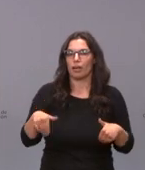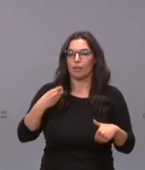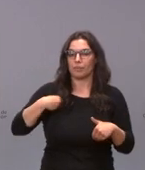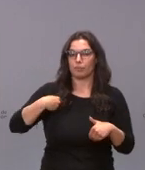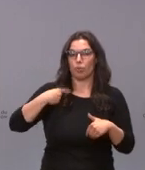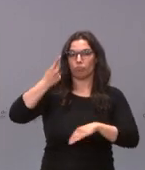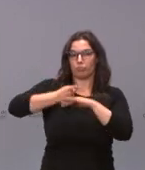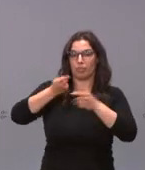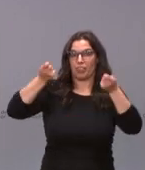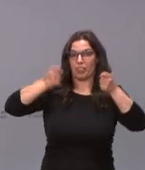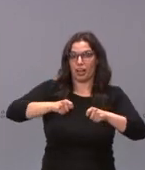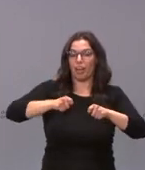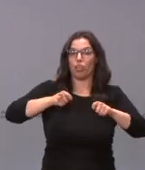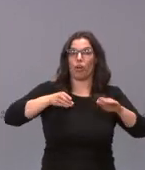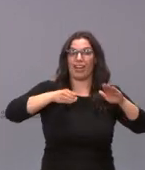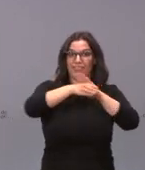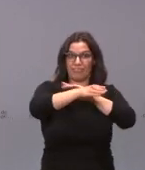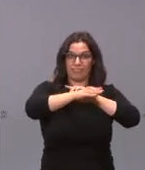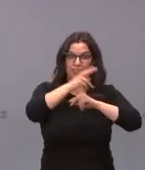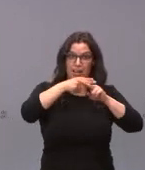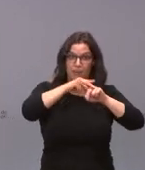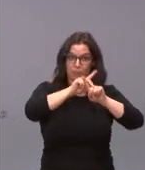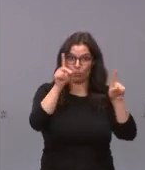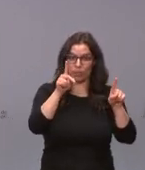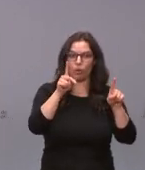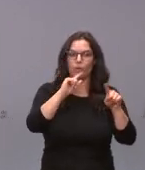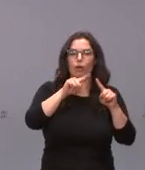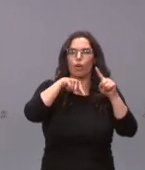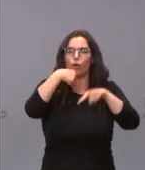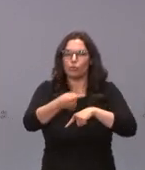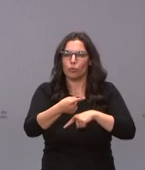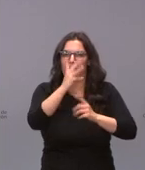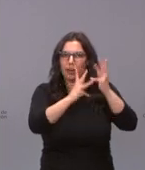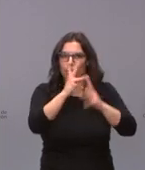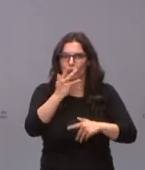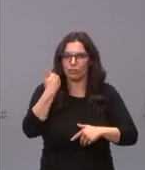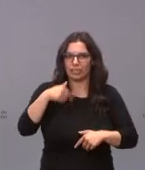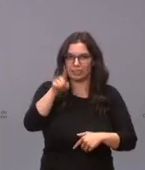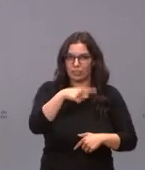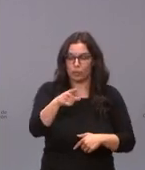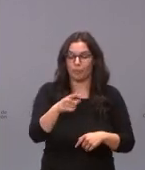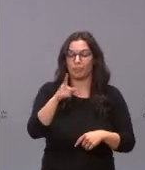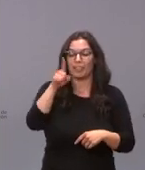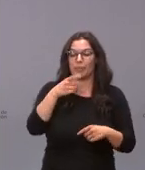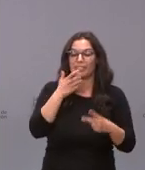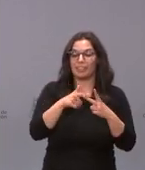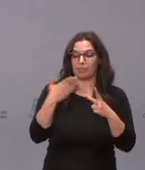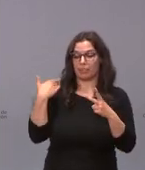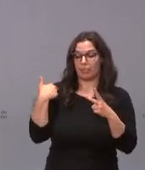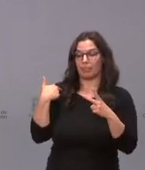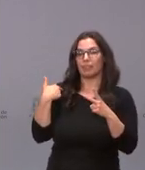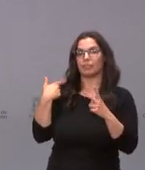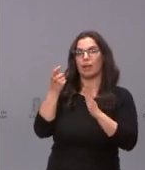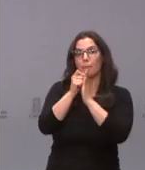cierre del interior de la hostelería y si cuando adoptaron estas nuevas medidas tenían informes para no